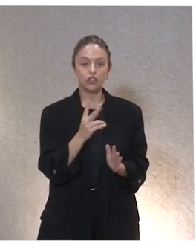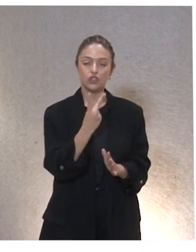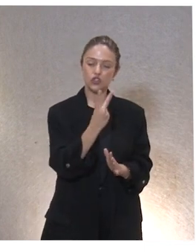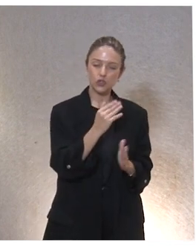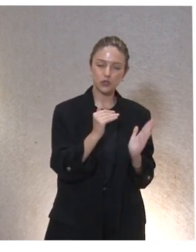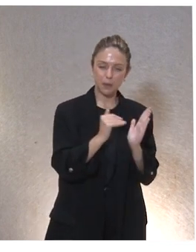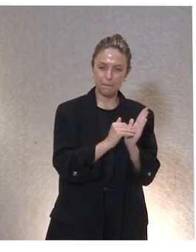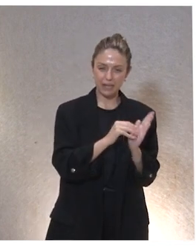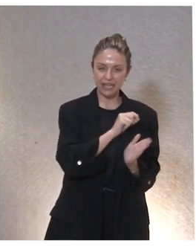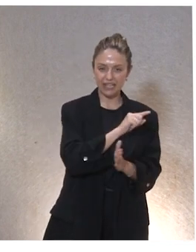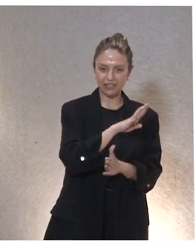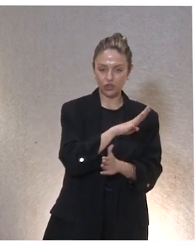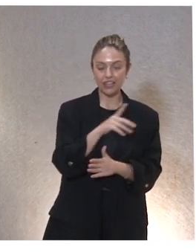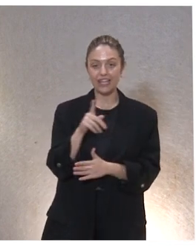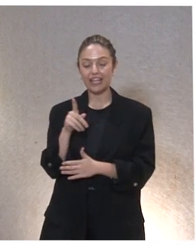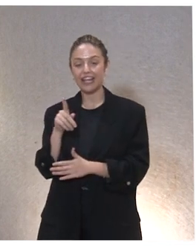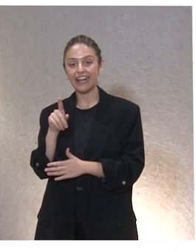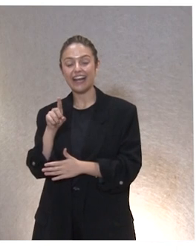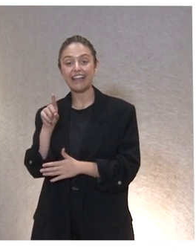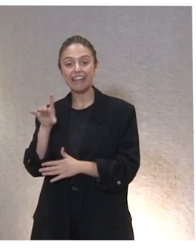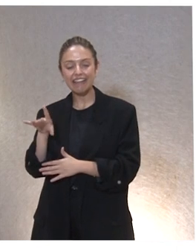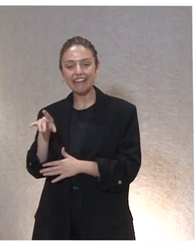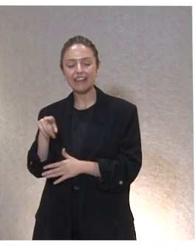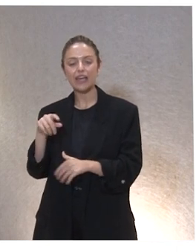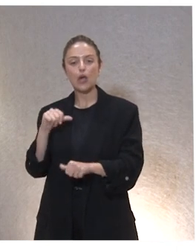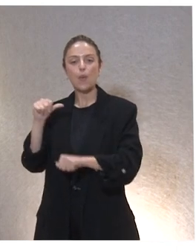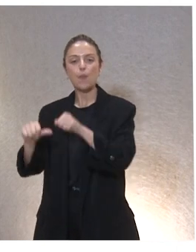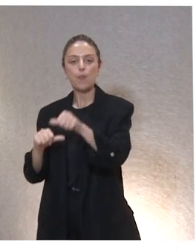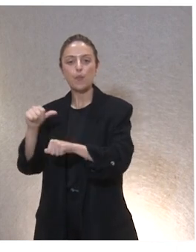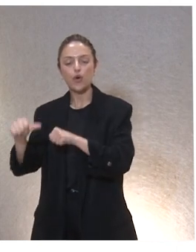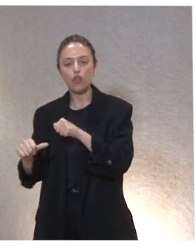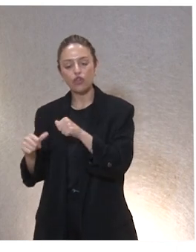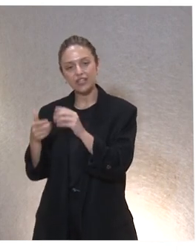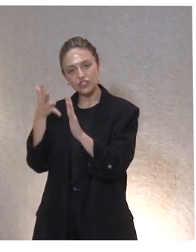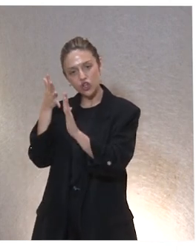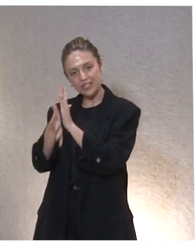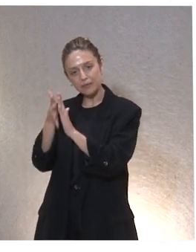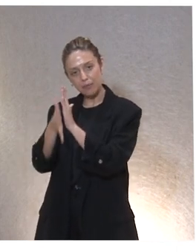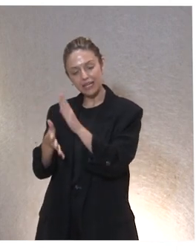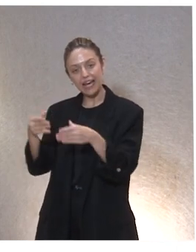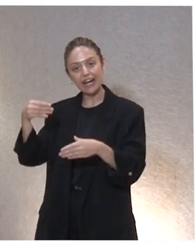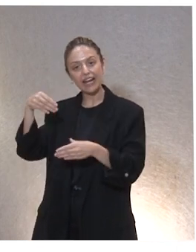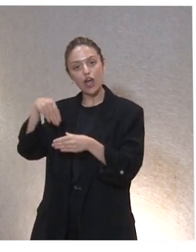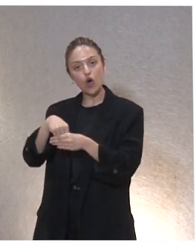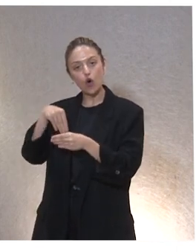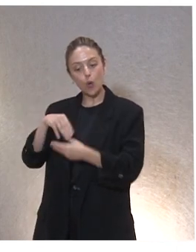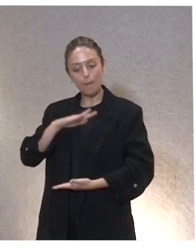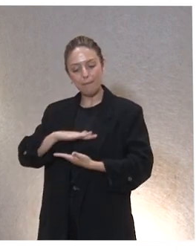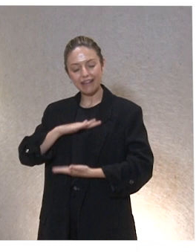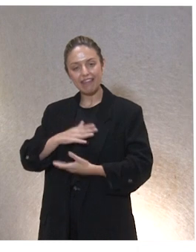2015 nos habíamos metido en un proceso de definir las competencias profesionales.